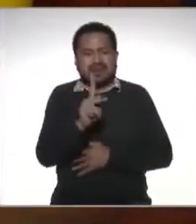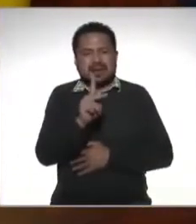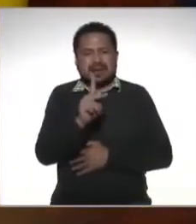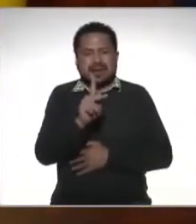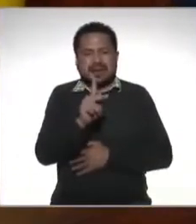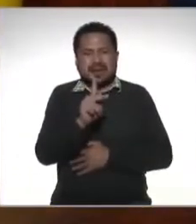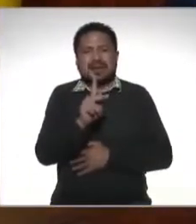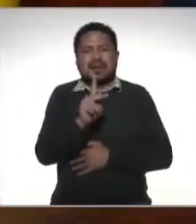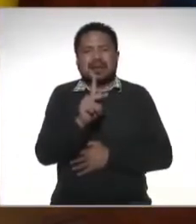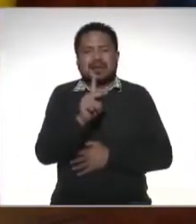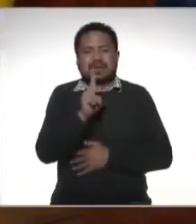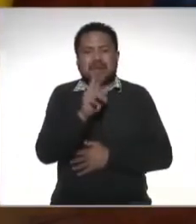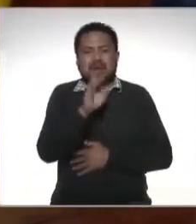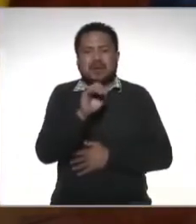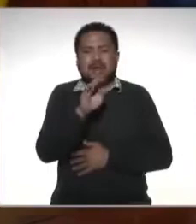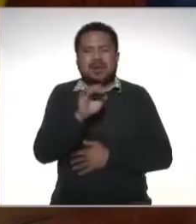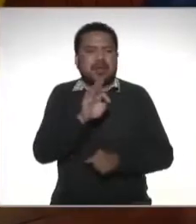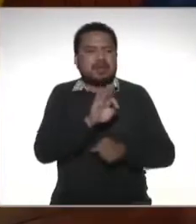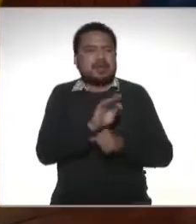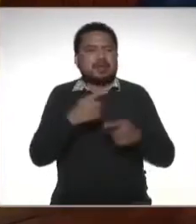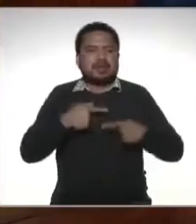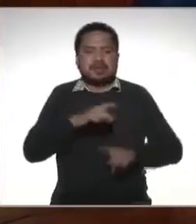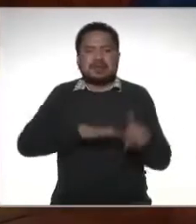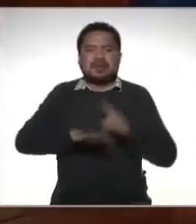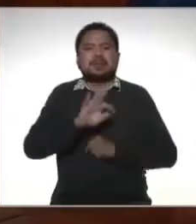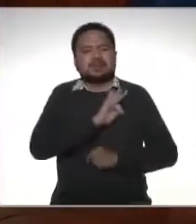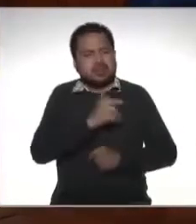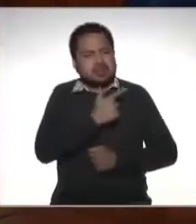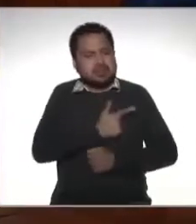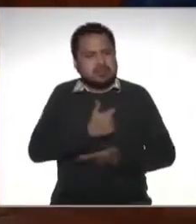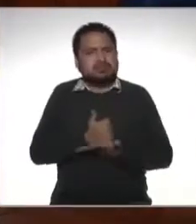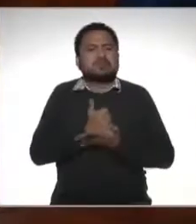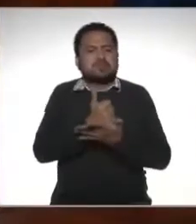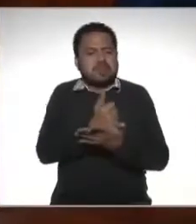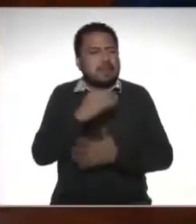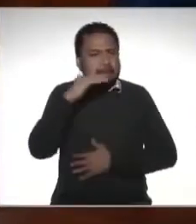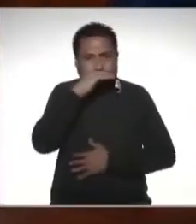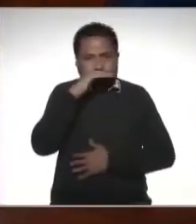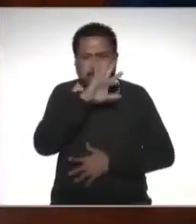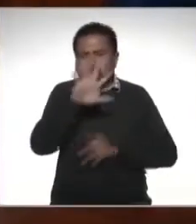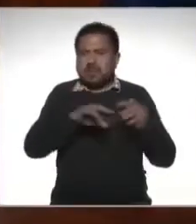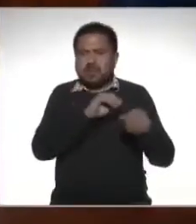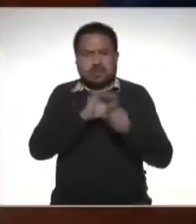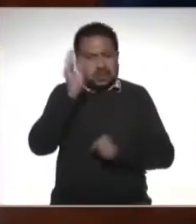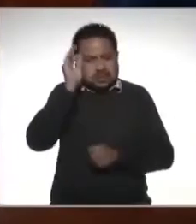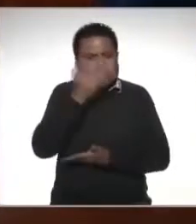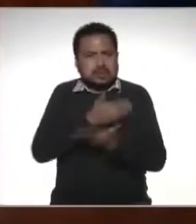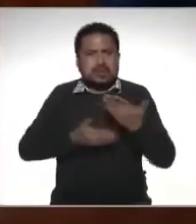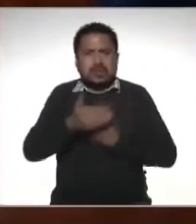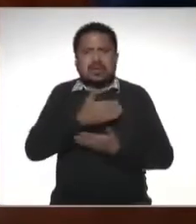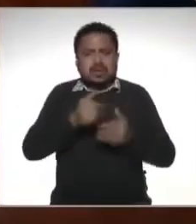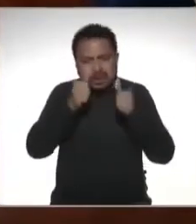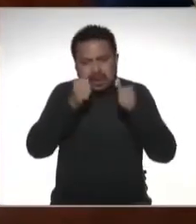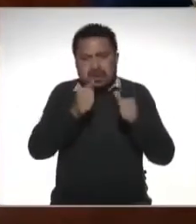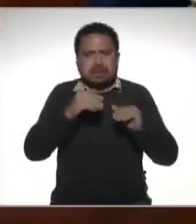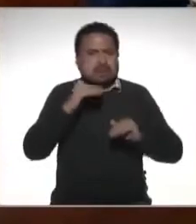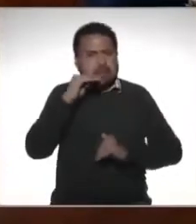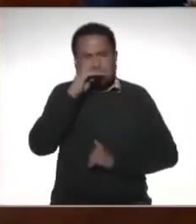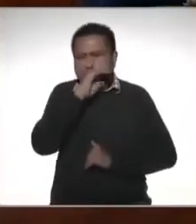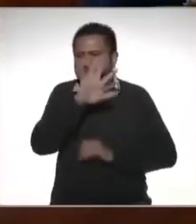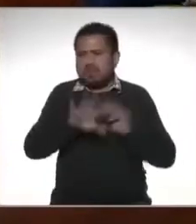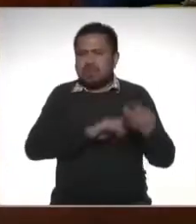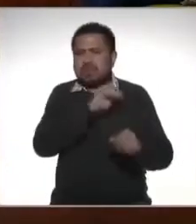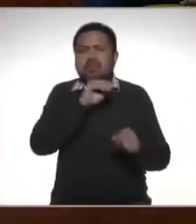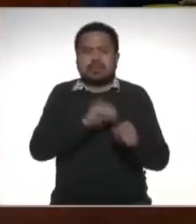en donde con mucho gusto le podemos ayudar de manera gratuita todos los servicios que se brindan en la Procuraduría pues son gratuitos